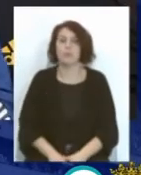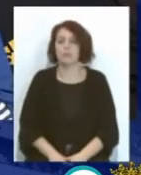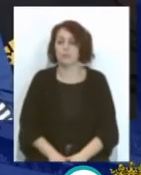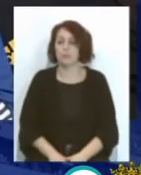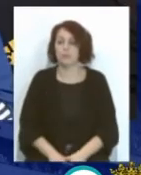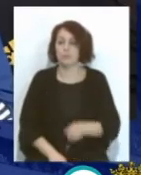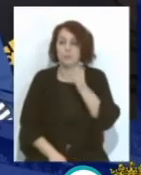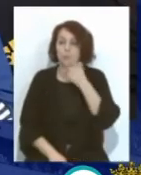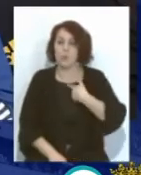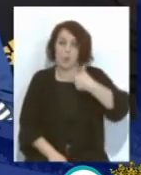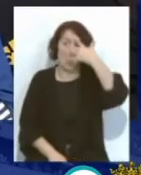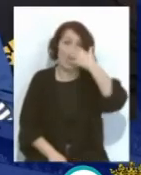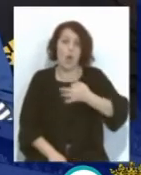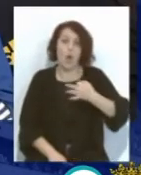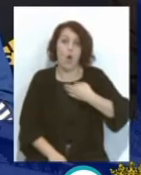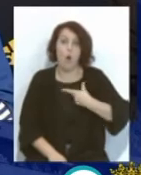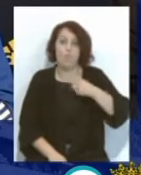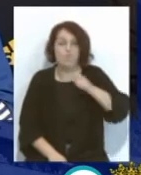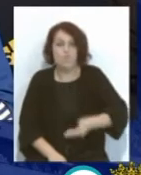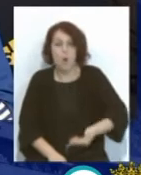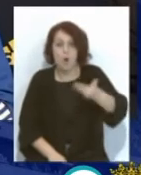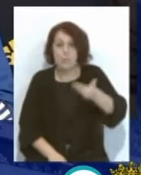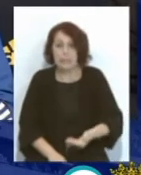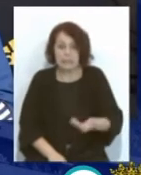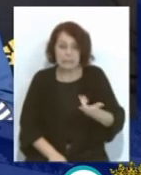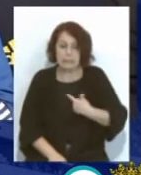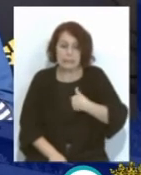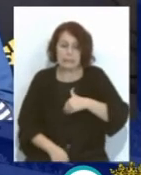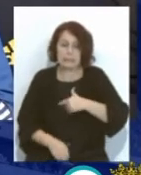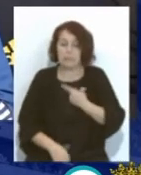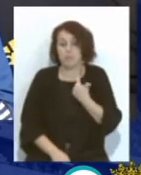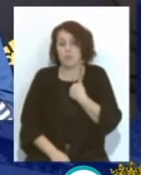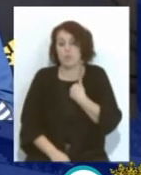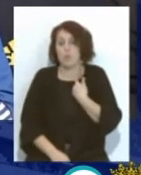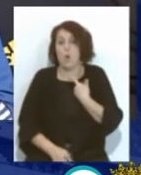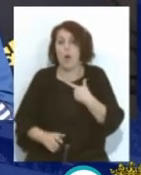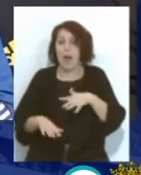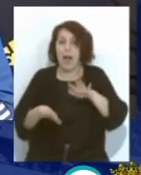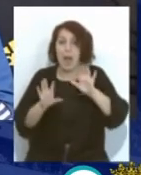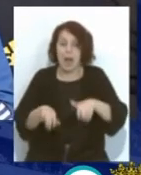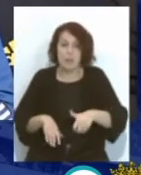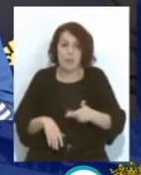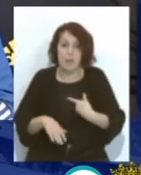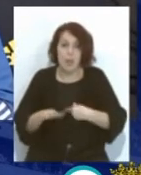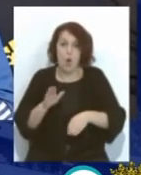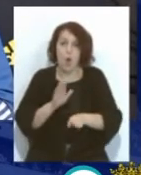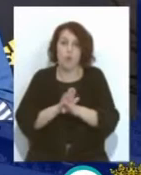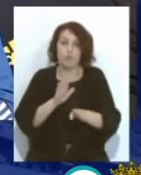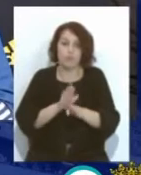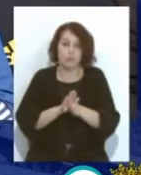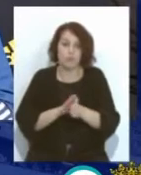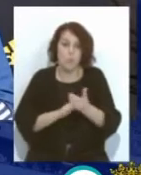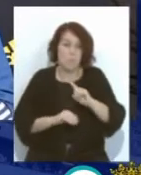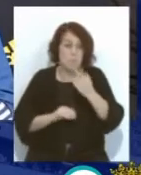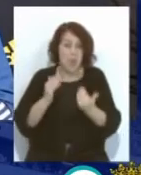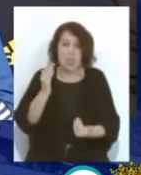Bueno Yo creo que fue Un punto también importante Aparte de que Bueno Yo Al final Valcadi Lo sigo Lo sigo Desde el primer